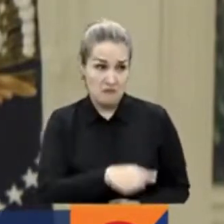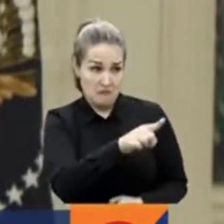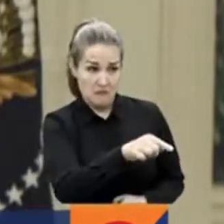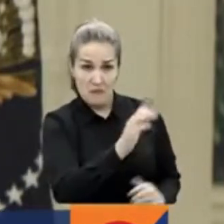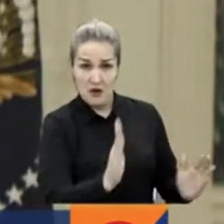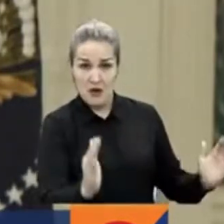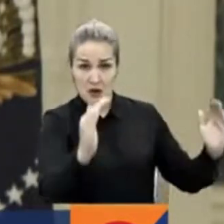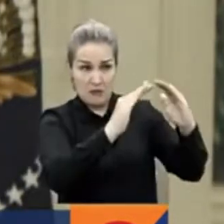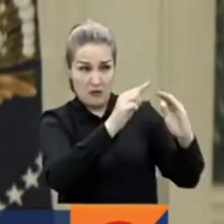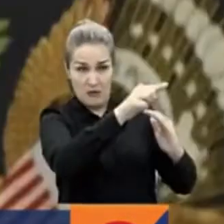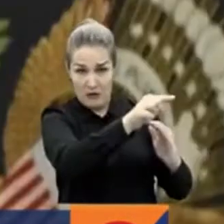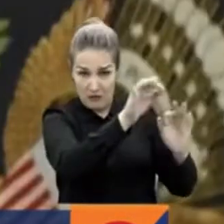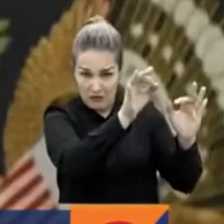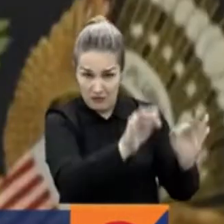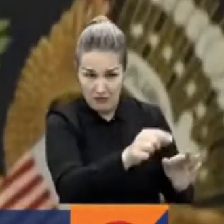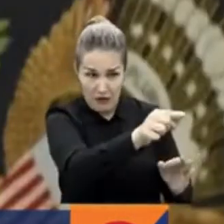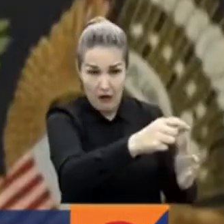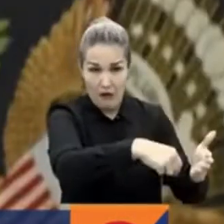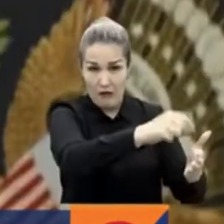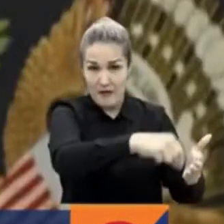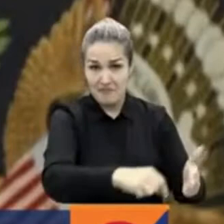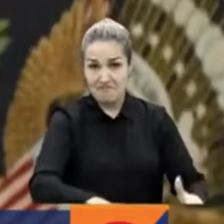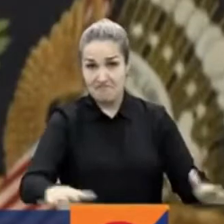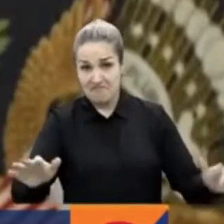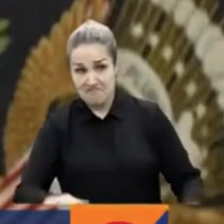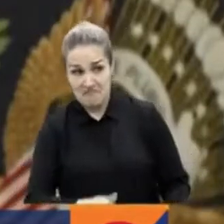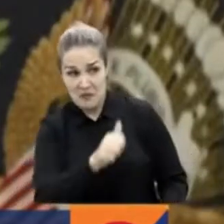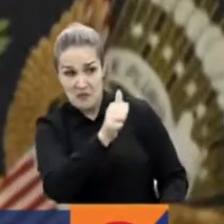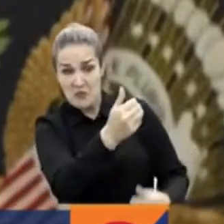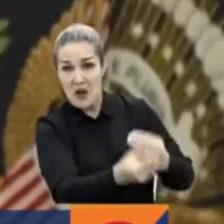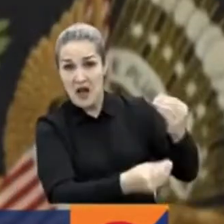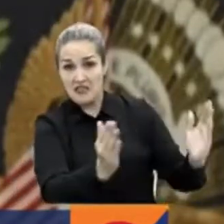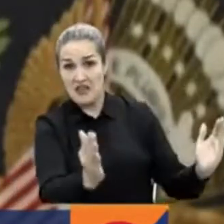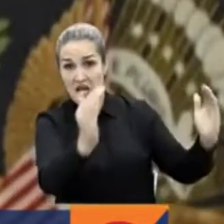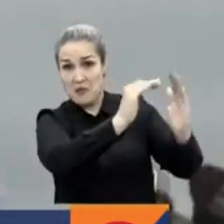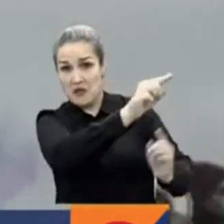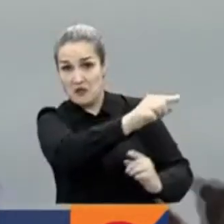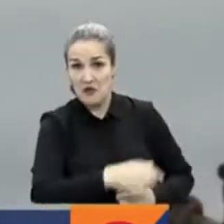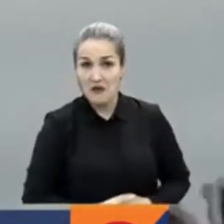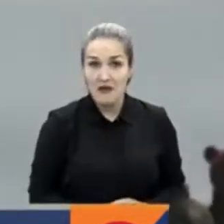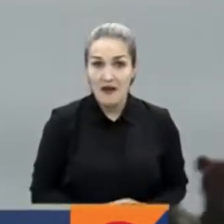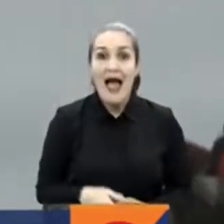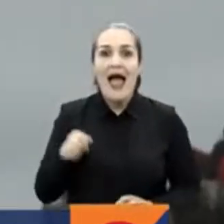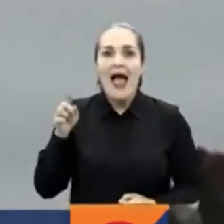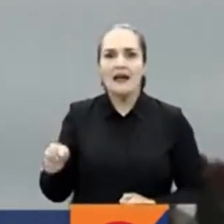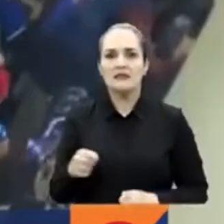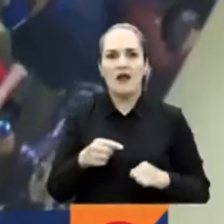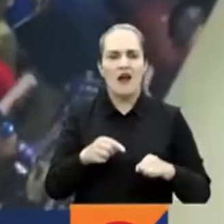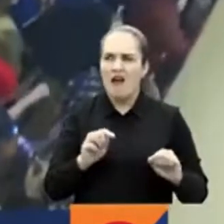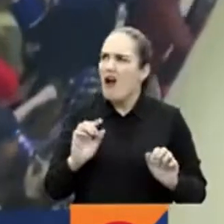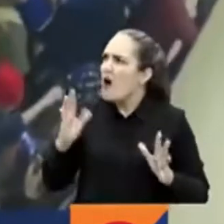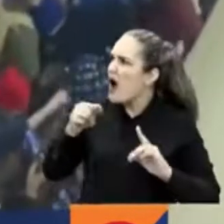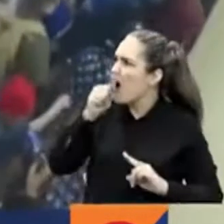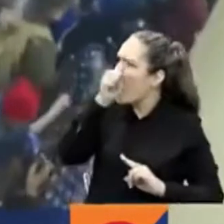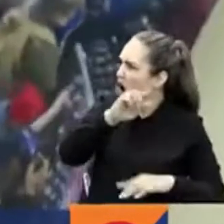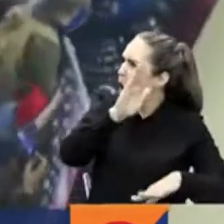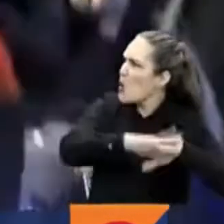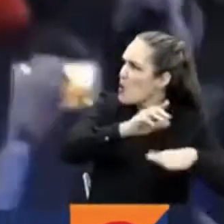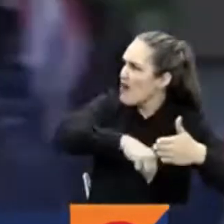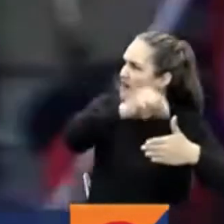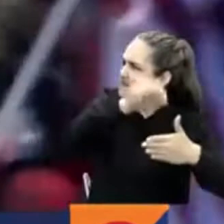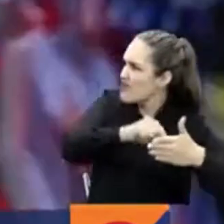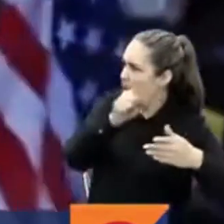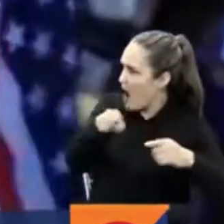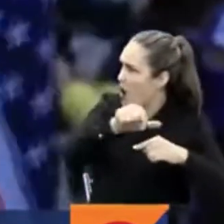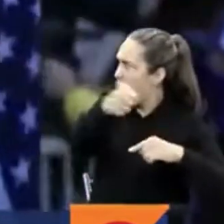elecciones terminaron. ¿Ok? Este aparte del que iba a ser el discurso televisado después de los disturbios del 6 de enero de 2021